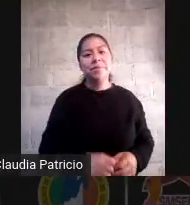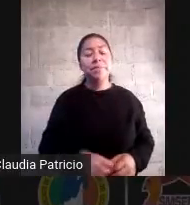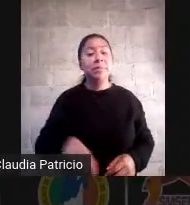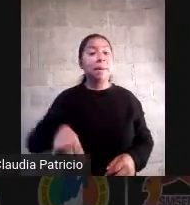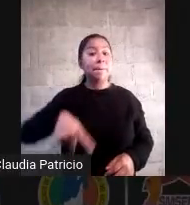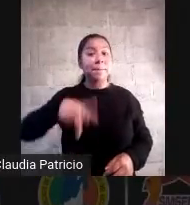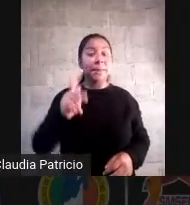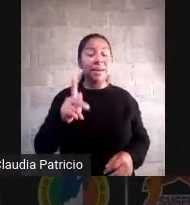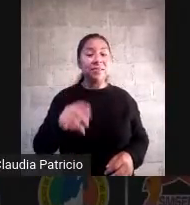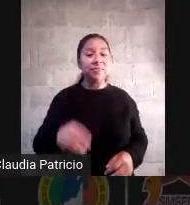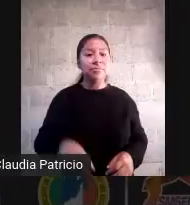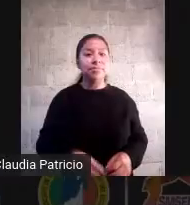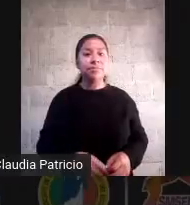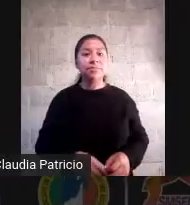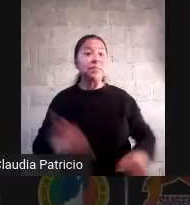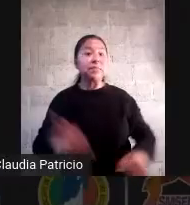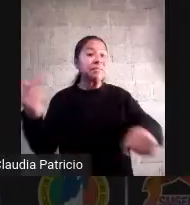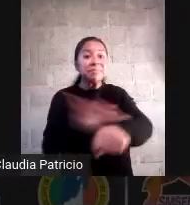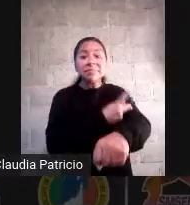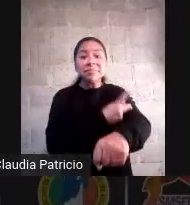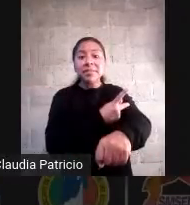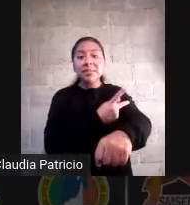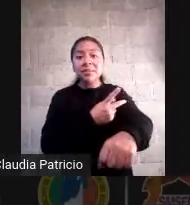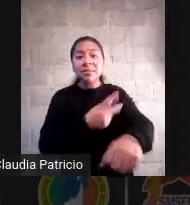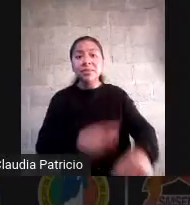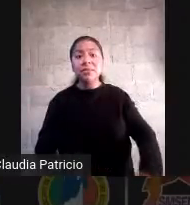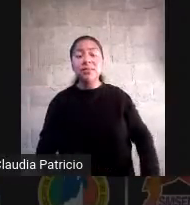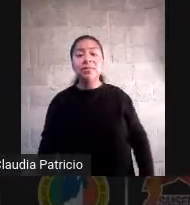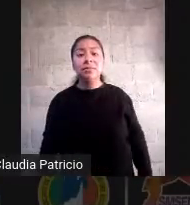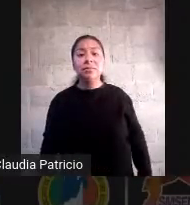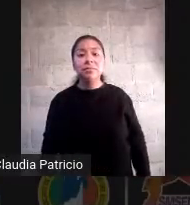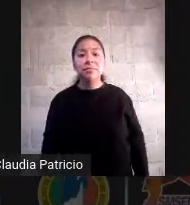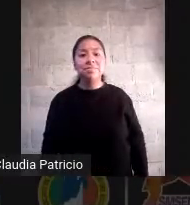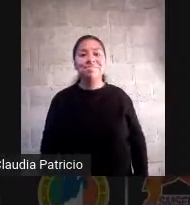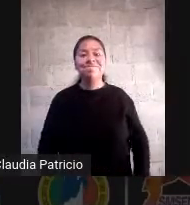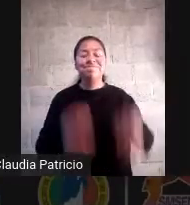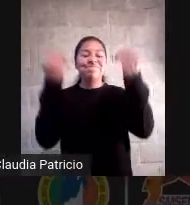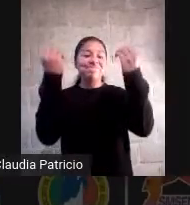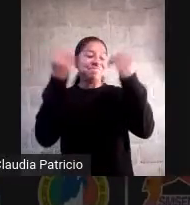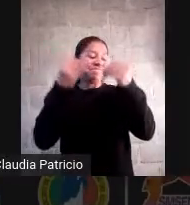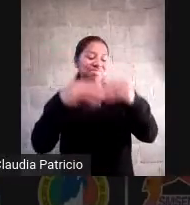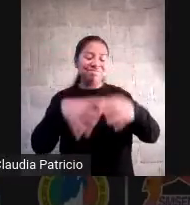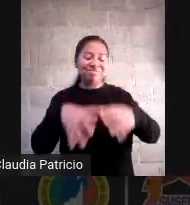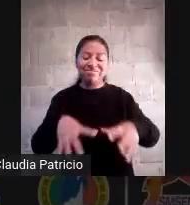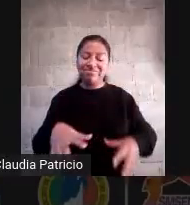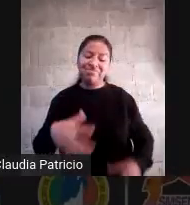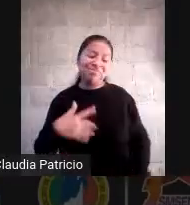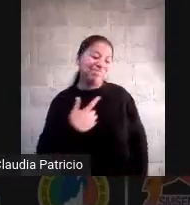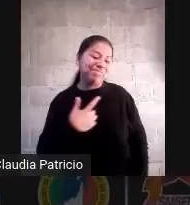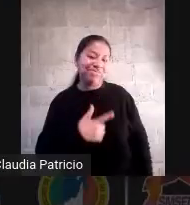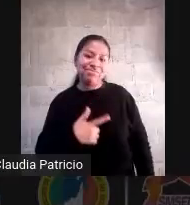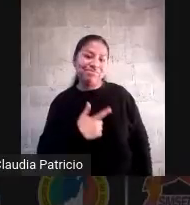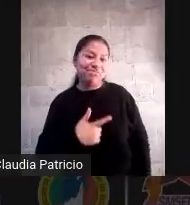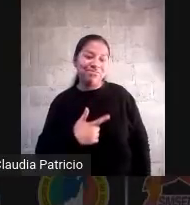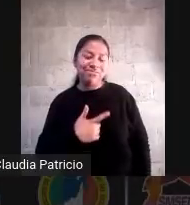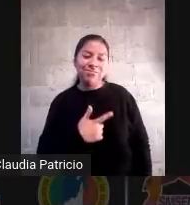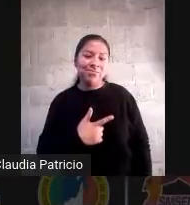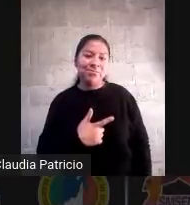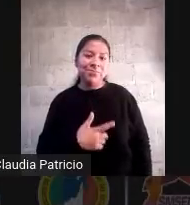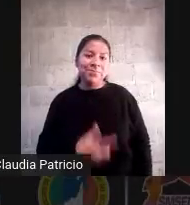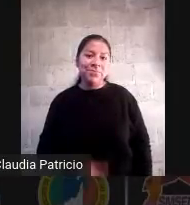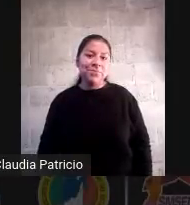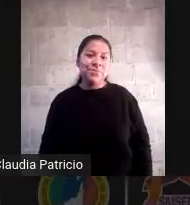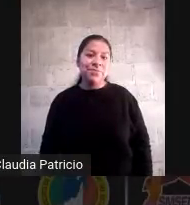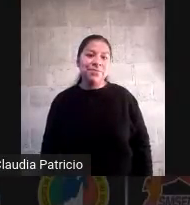algo sucedió que el desencanto cayó encima si lo